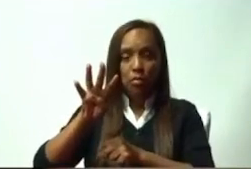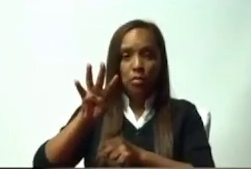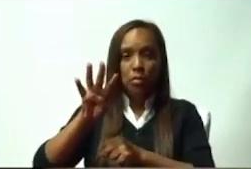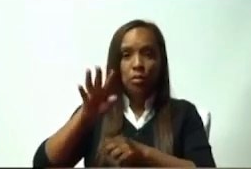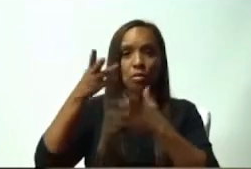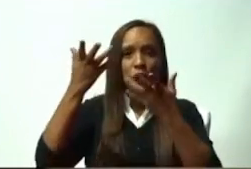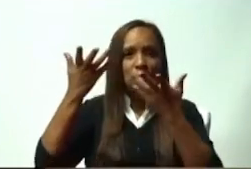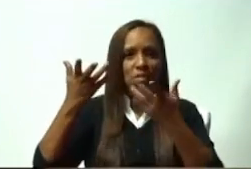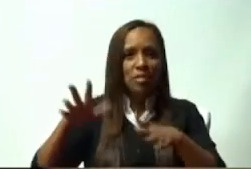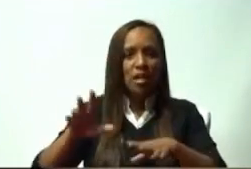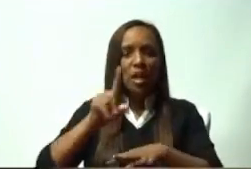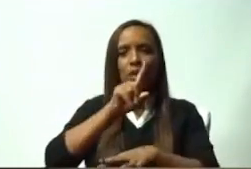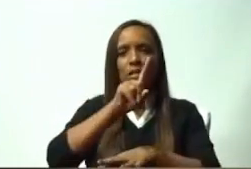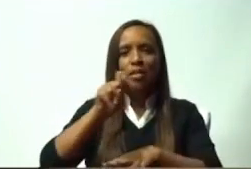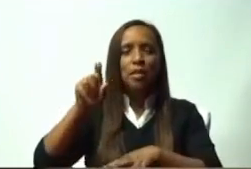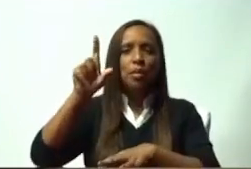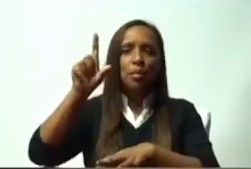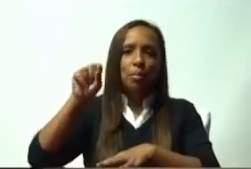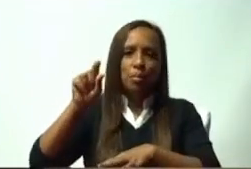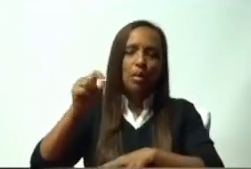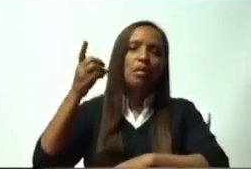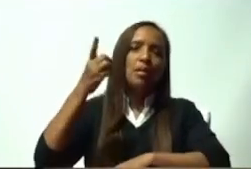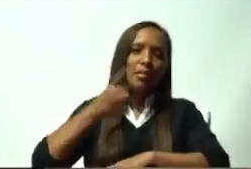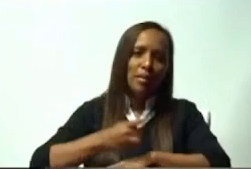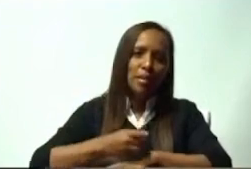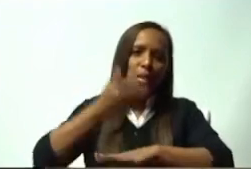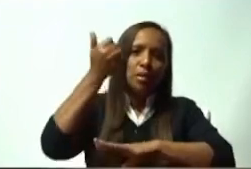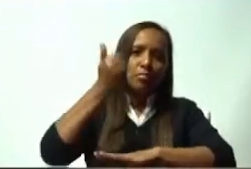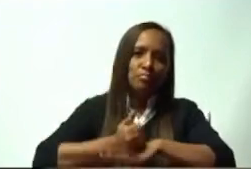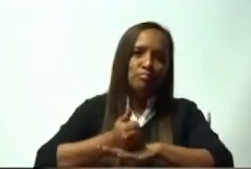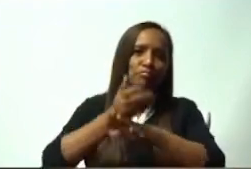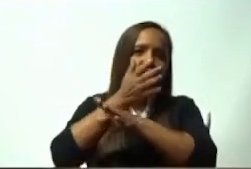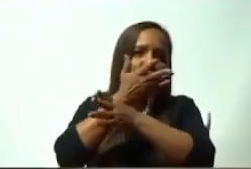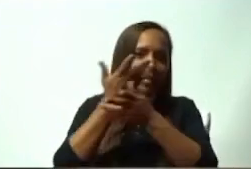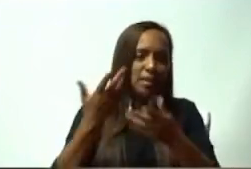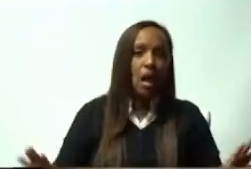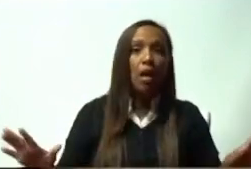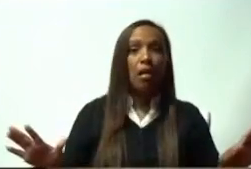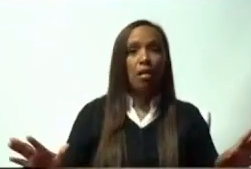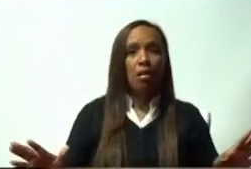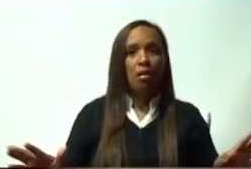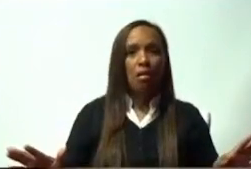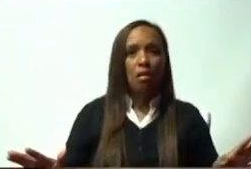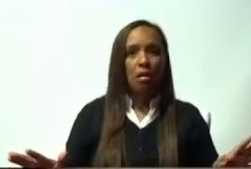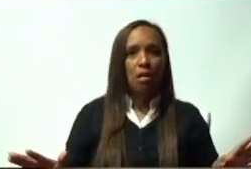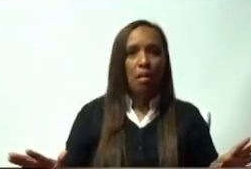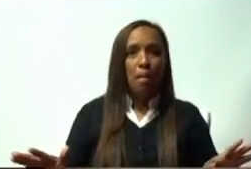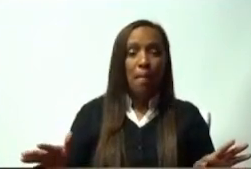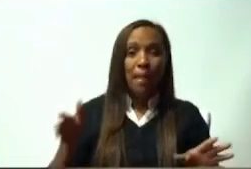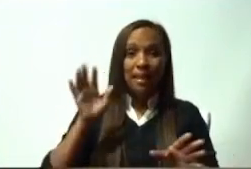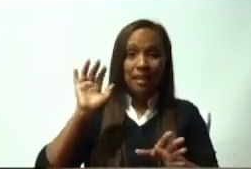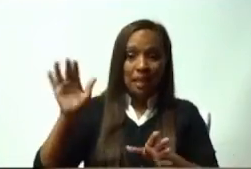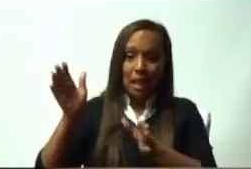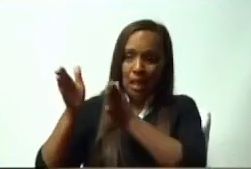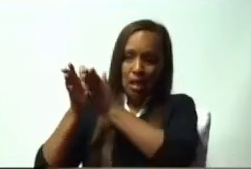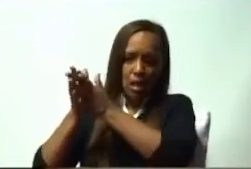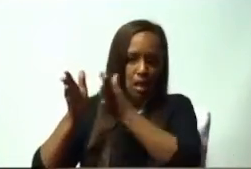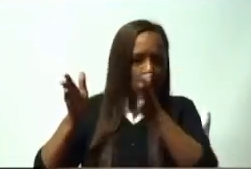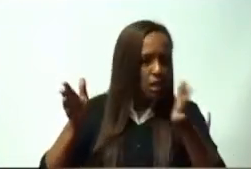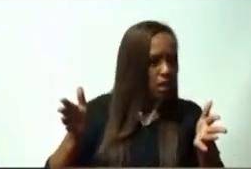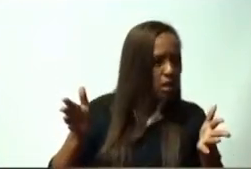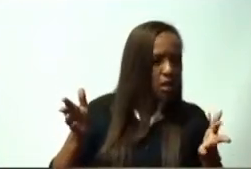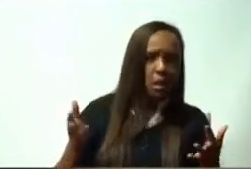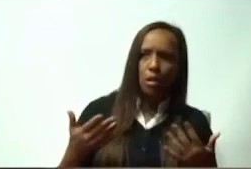hace tres meses que se debió haber dictado el reglamento y hoy verificamos en la consultoría jurídica del Poder Ejecutivo